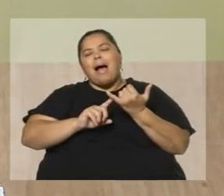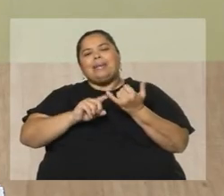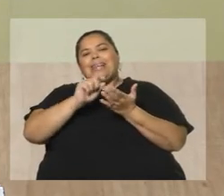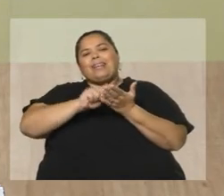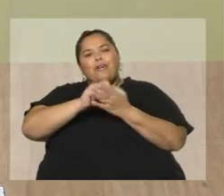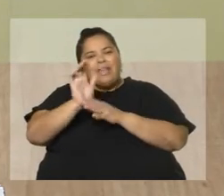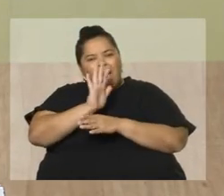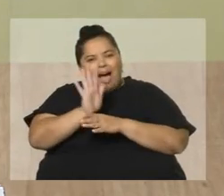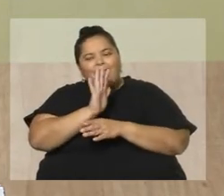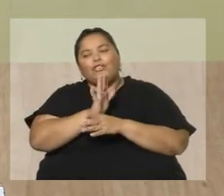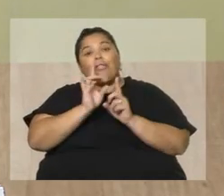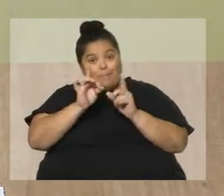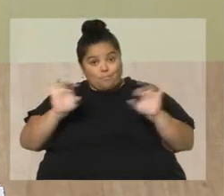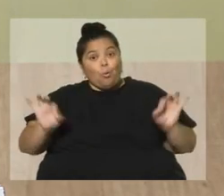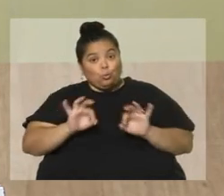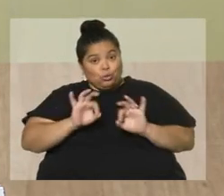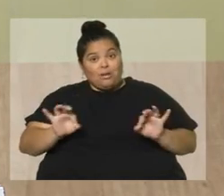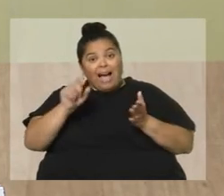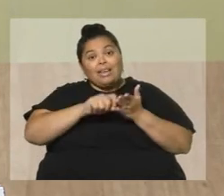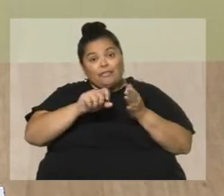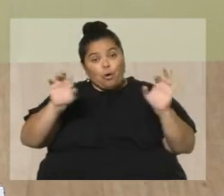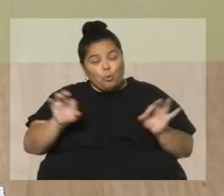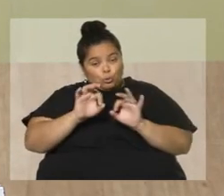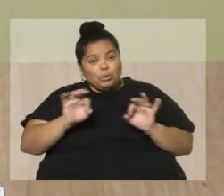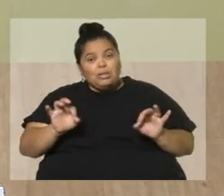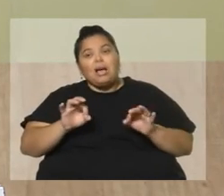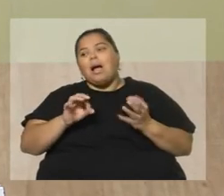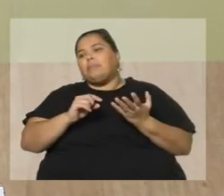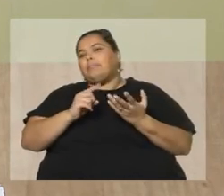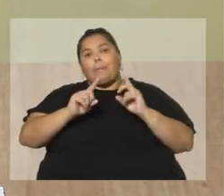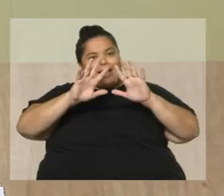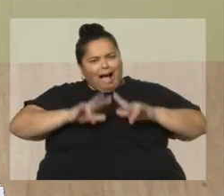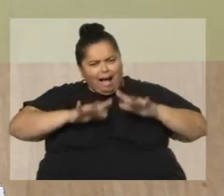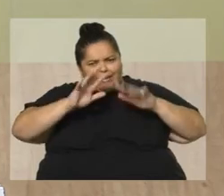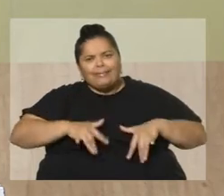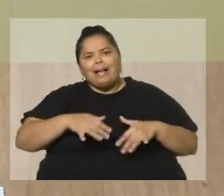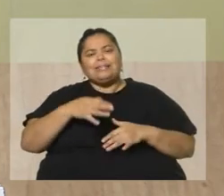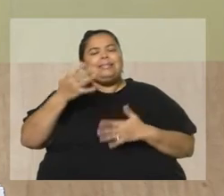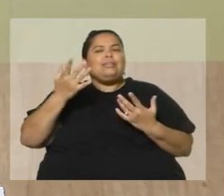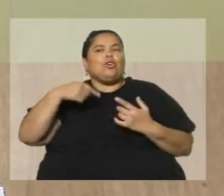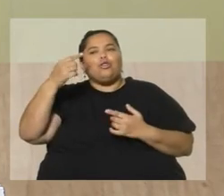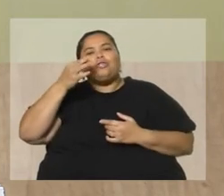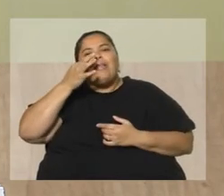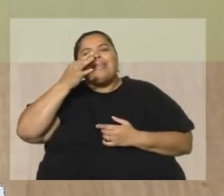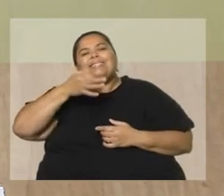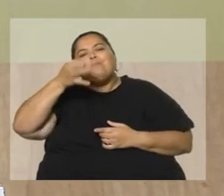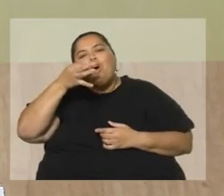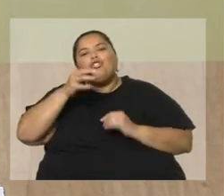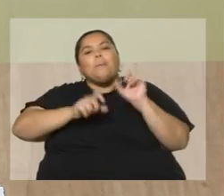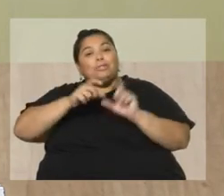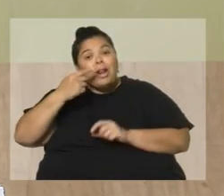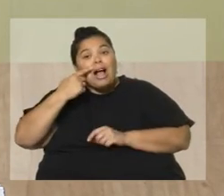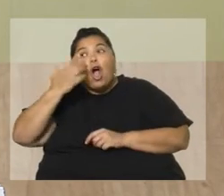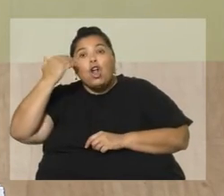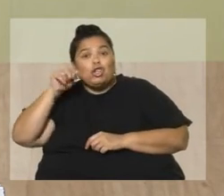composición musical, como cartas y testimonios de personas que la conocieron. Y bueno,